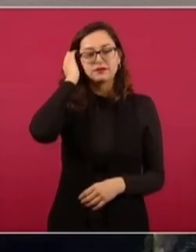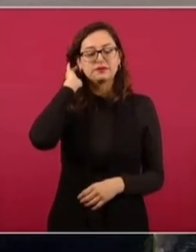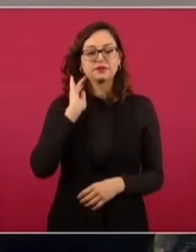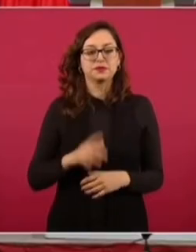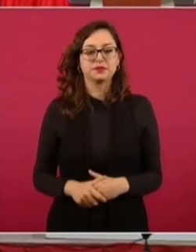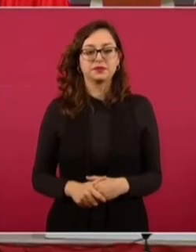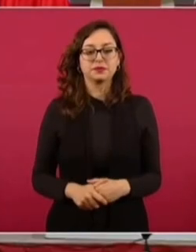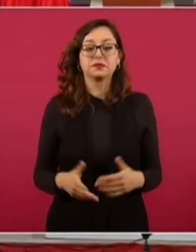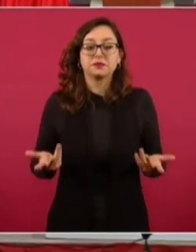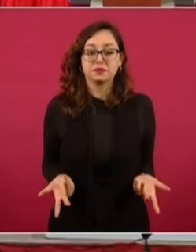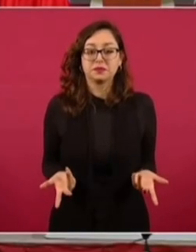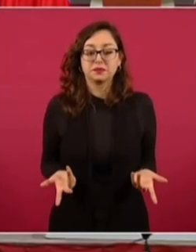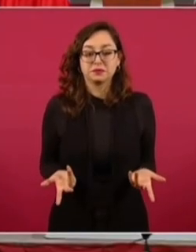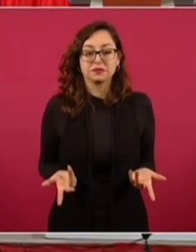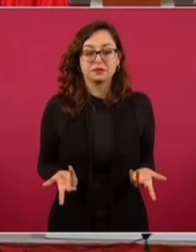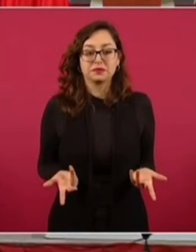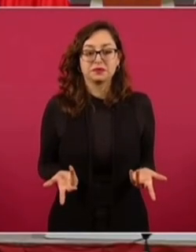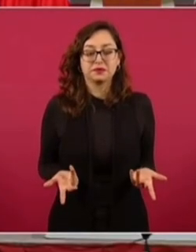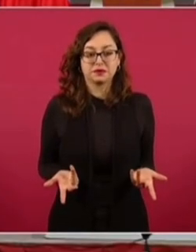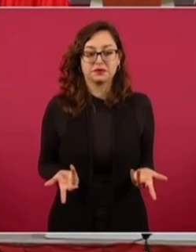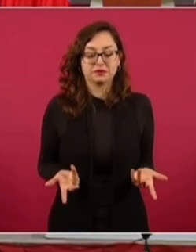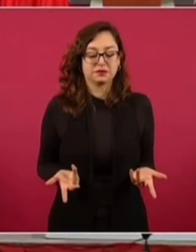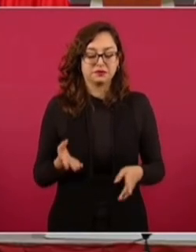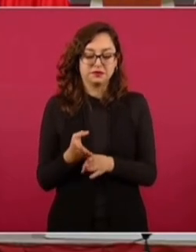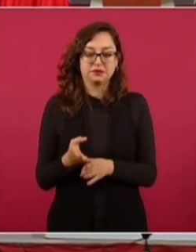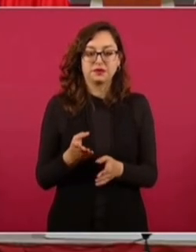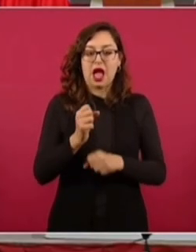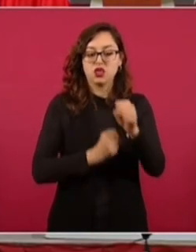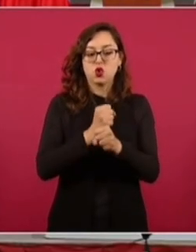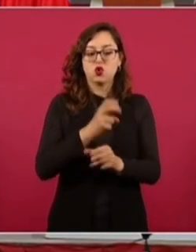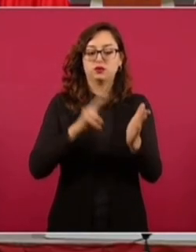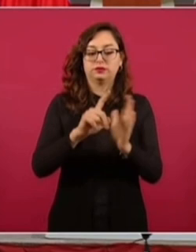Y esta cifra del 21 fue del Inegi, acaba de darse a conocer.